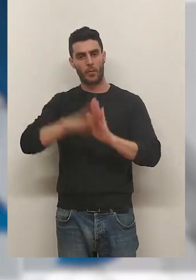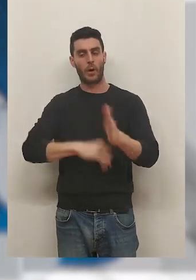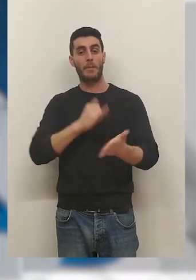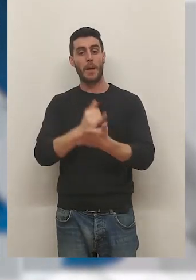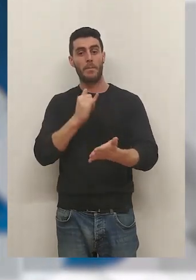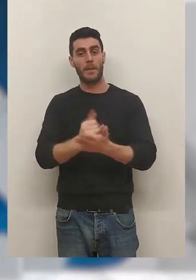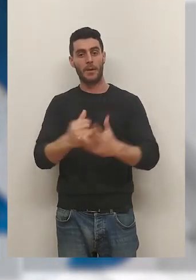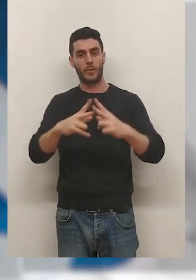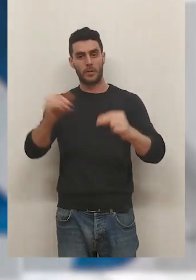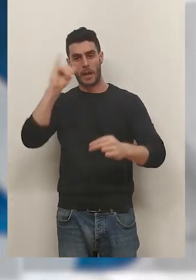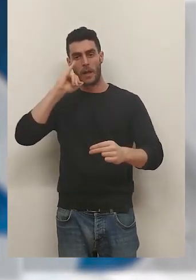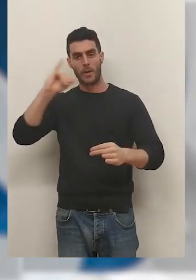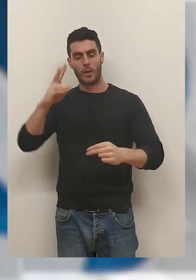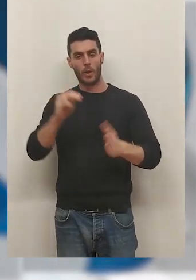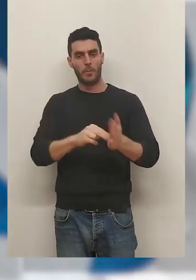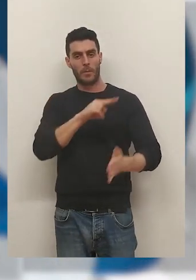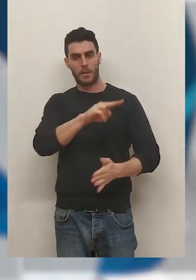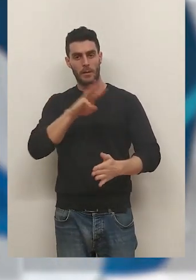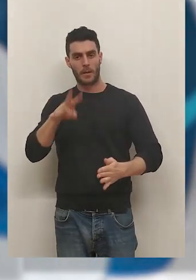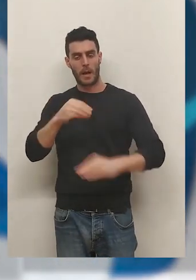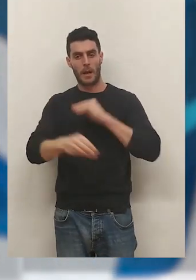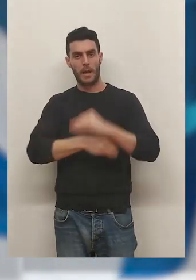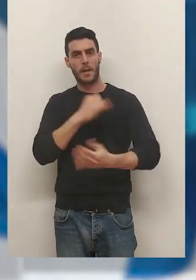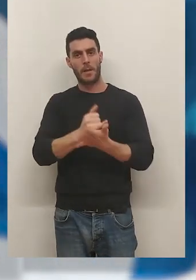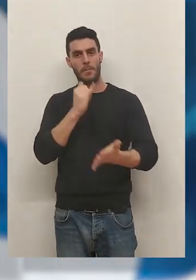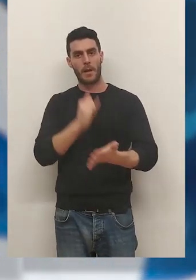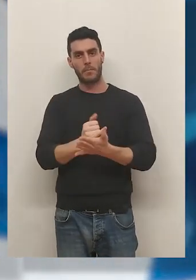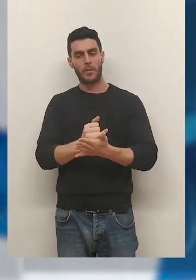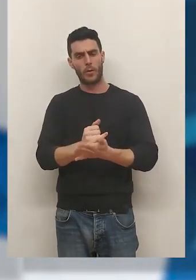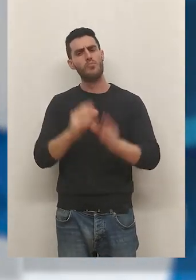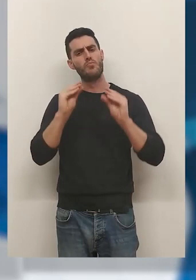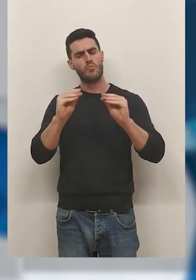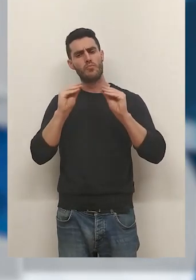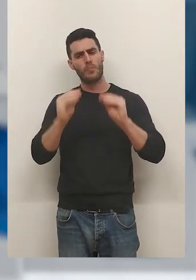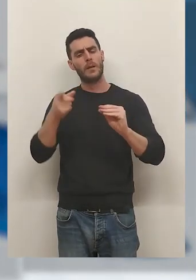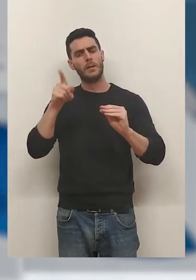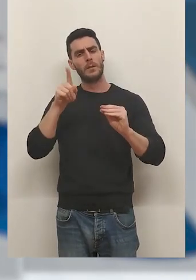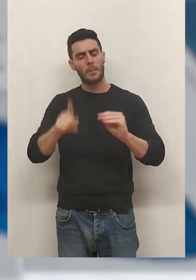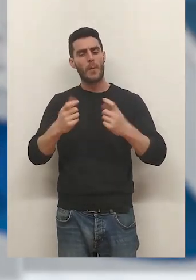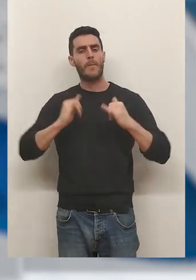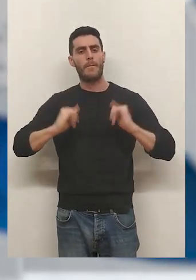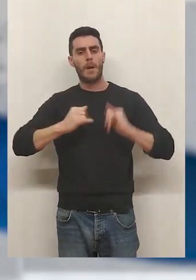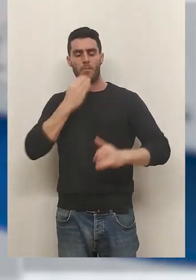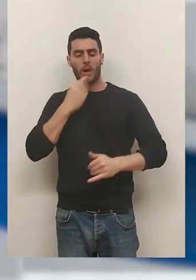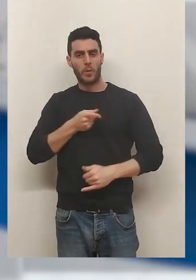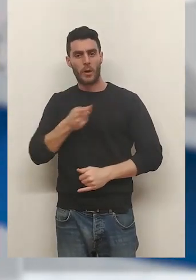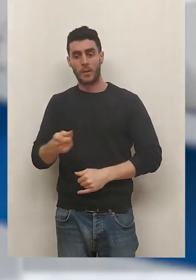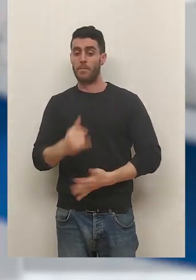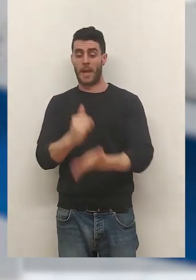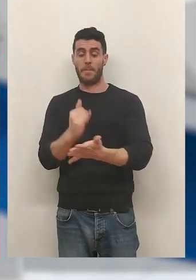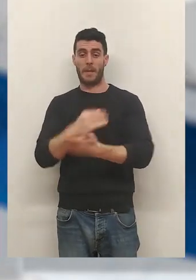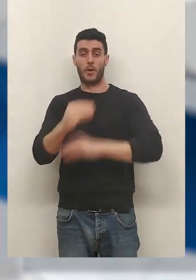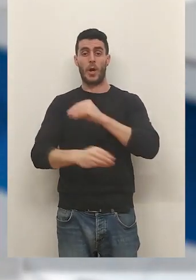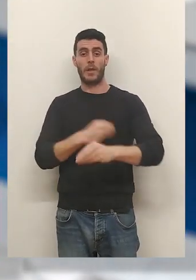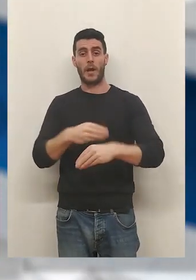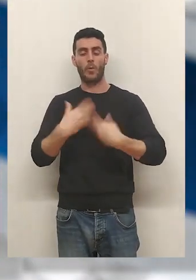Experimenta Unirrioja 2023, donde realizan experimentos tan didácticos y divertidos como estos. Los experimentos que se